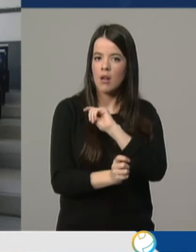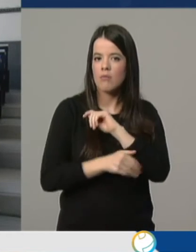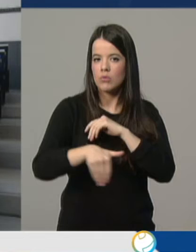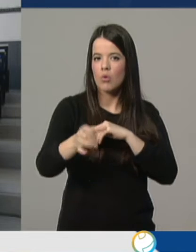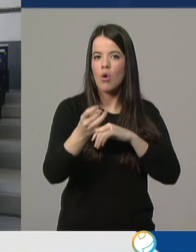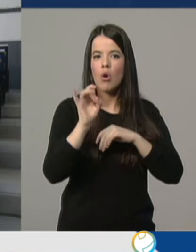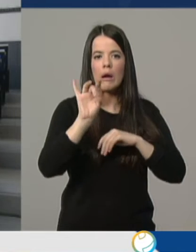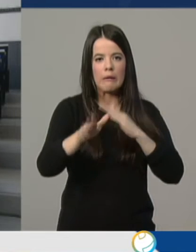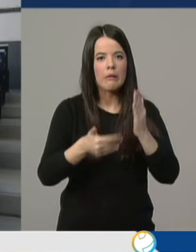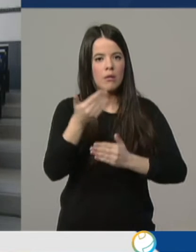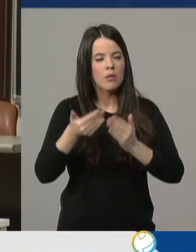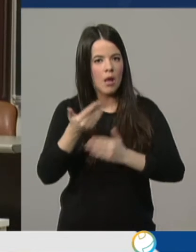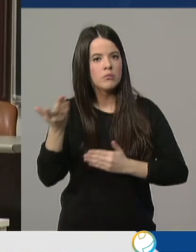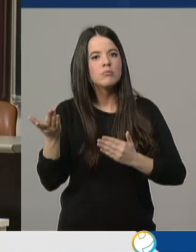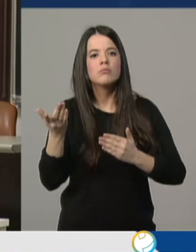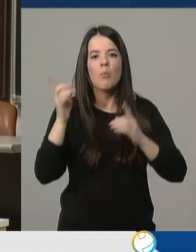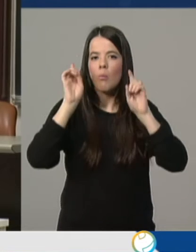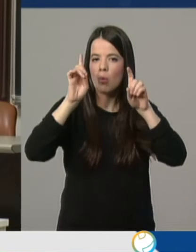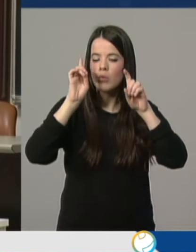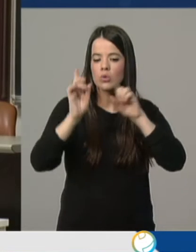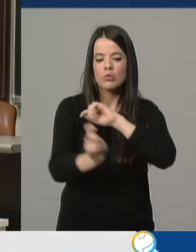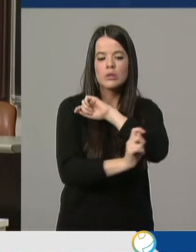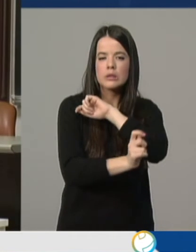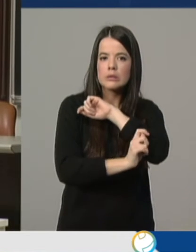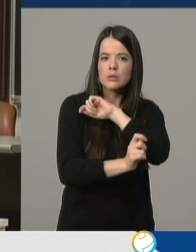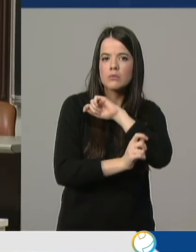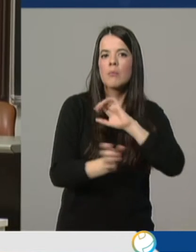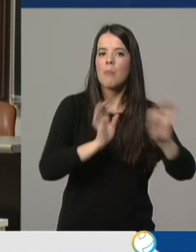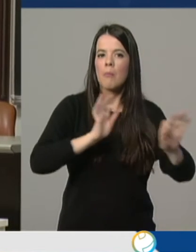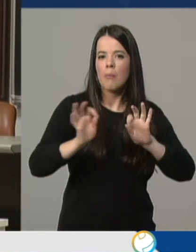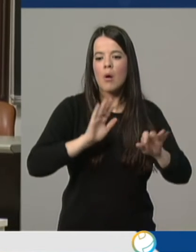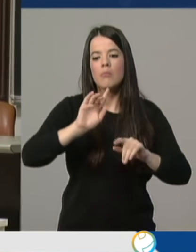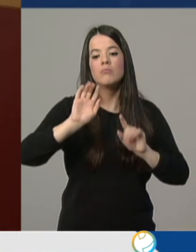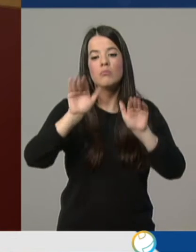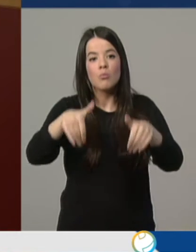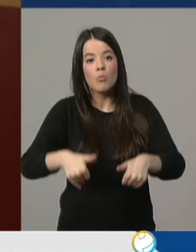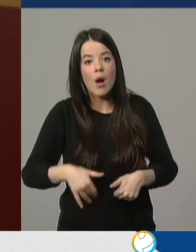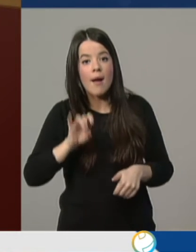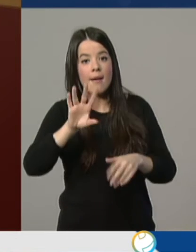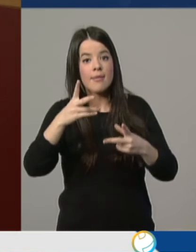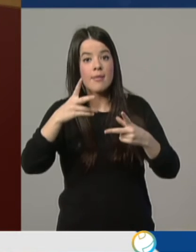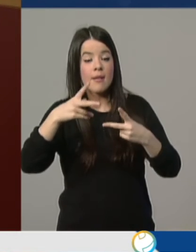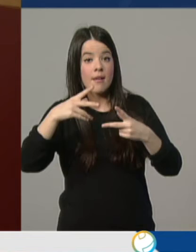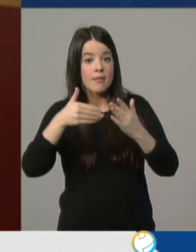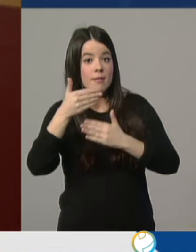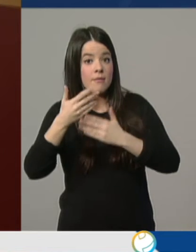profesores preparan deberes para casa y, a la vuelta, algunos tendrán que hacer los exámenes pendientes. Una medida que se prolongará en principio